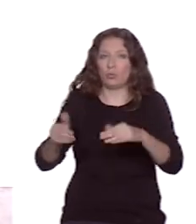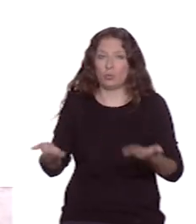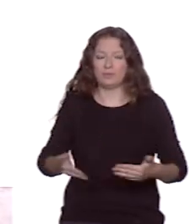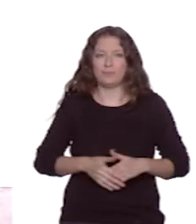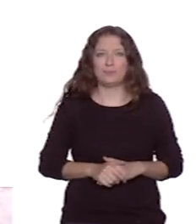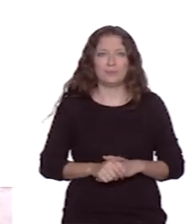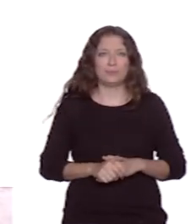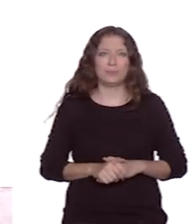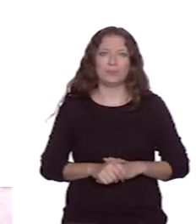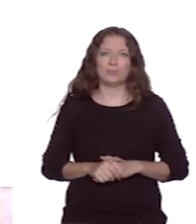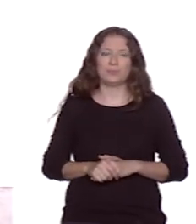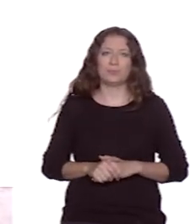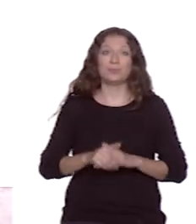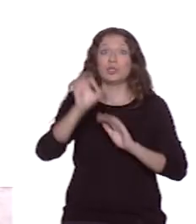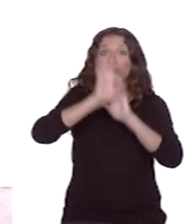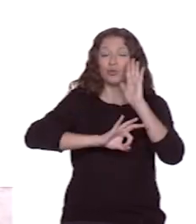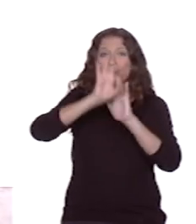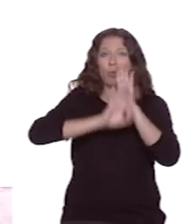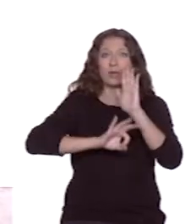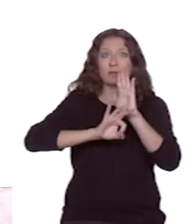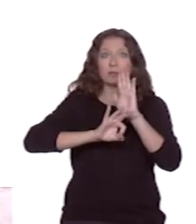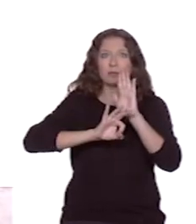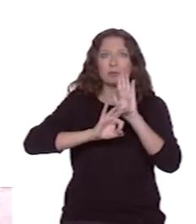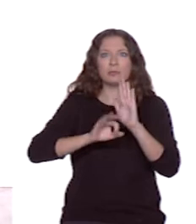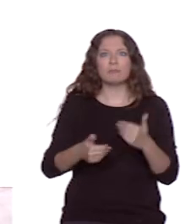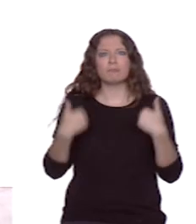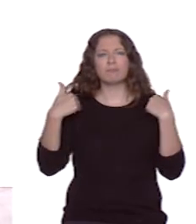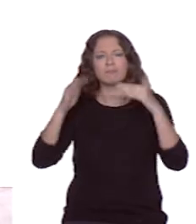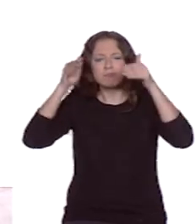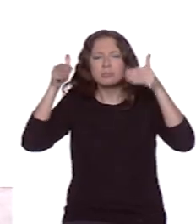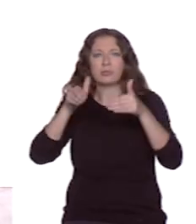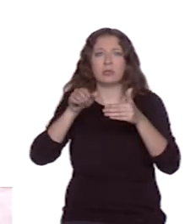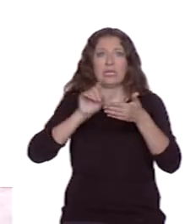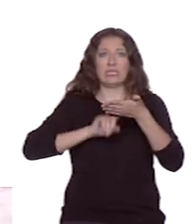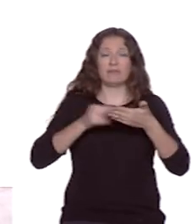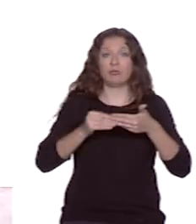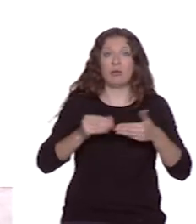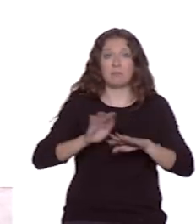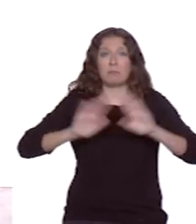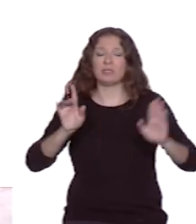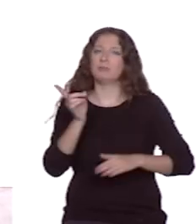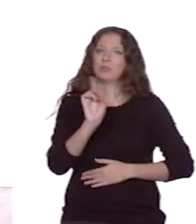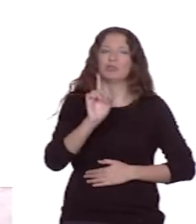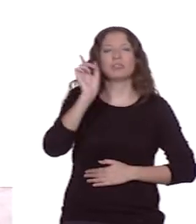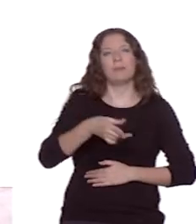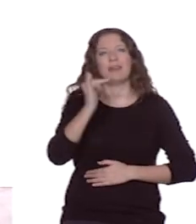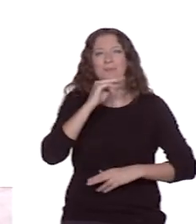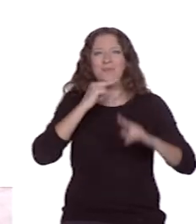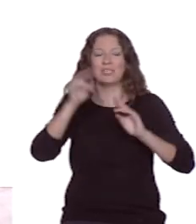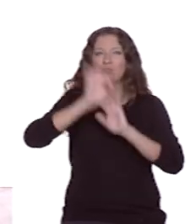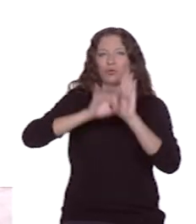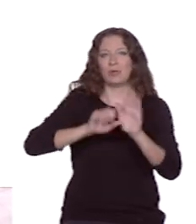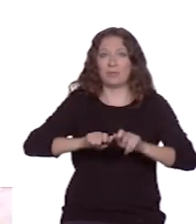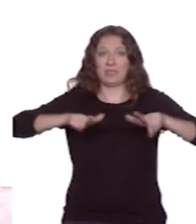El software no solo se ocupa de la interfaz de usuario. El lector contiene, además, software de plataforma. En realidad,